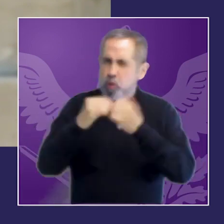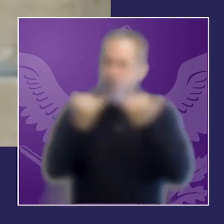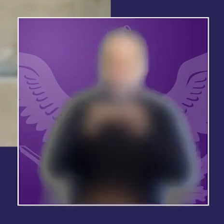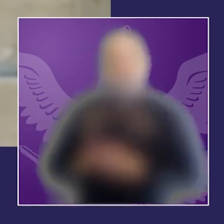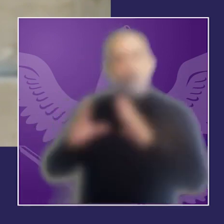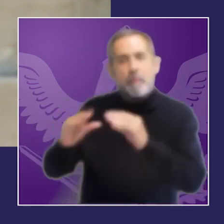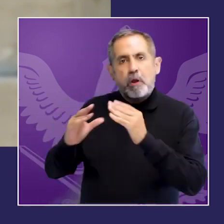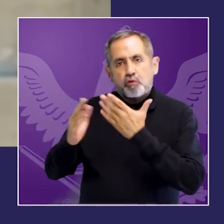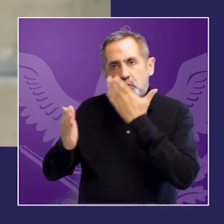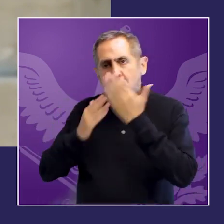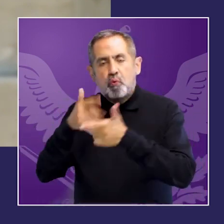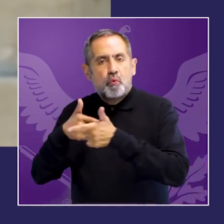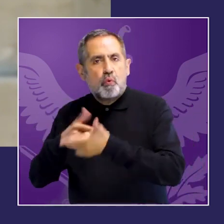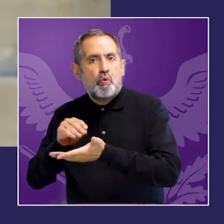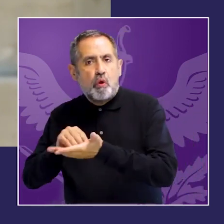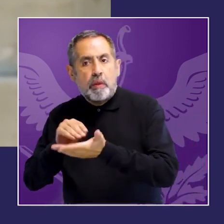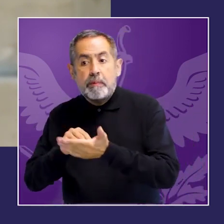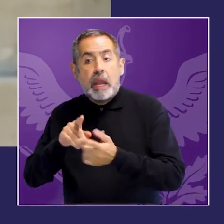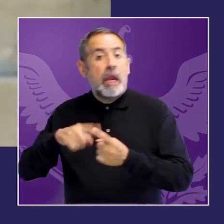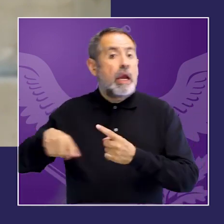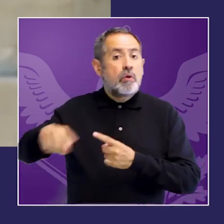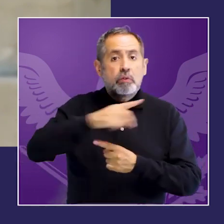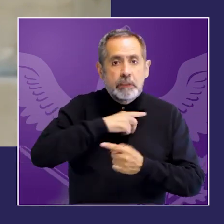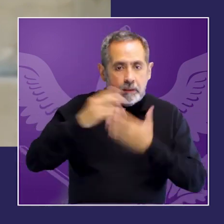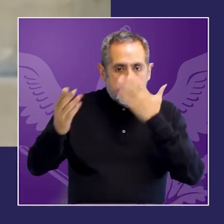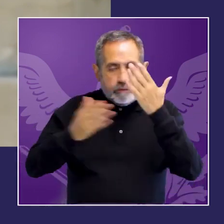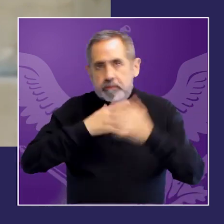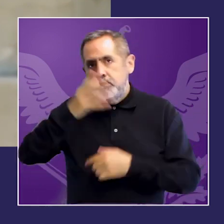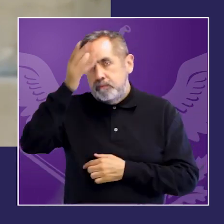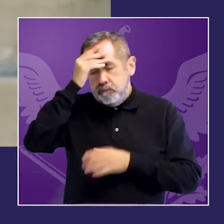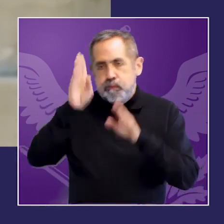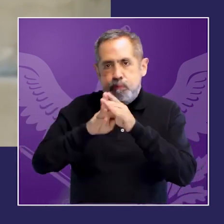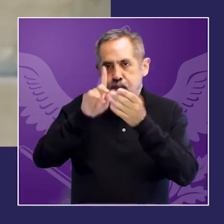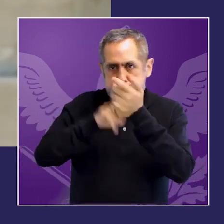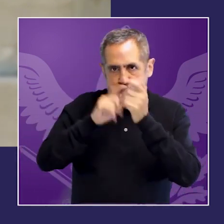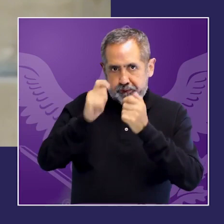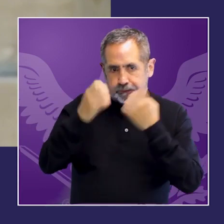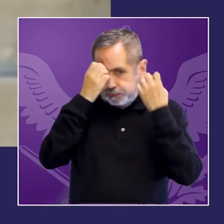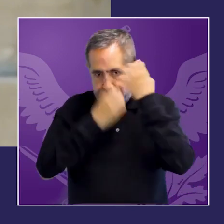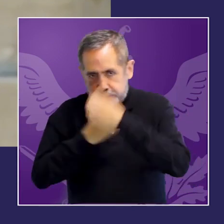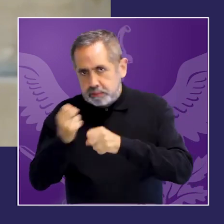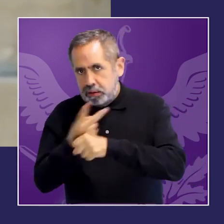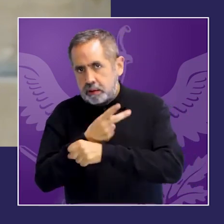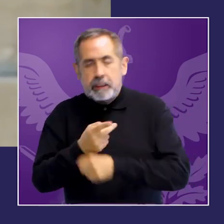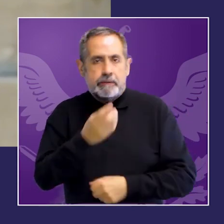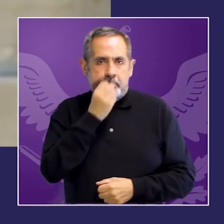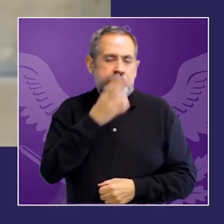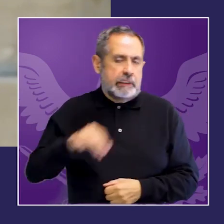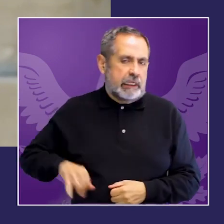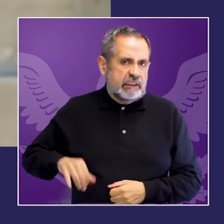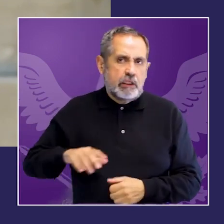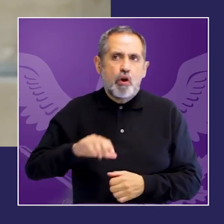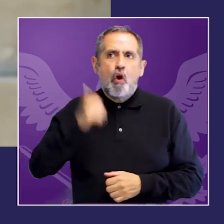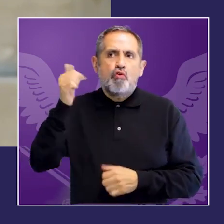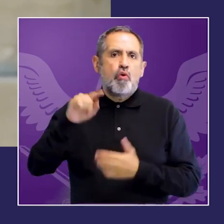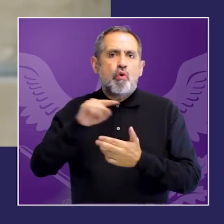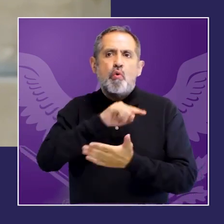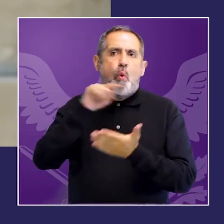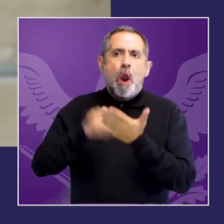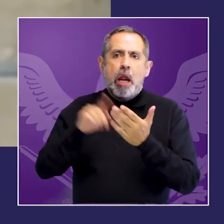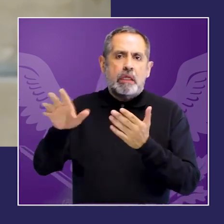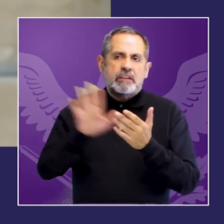interesante para considerar en otras regiones en otras partes de la región la generación de mecanismos que permitan la